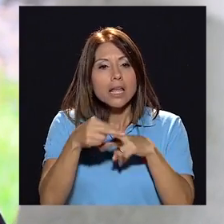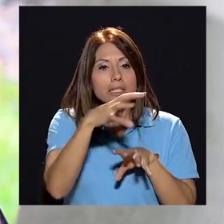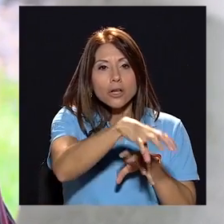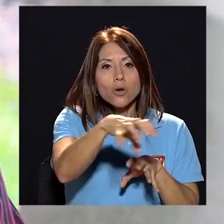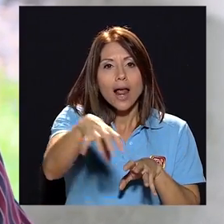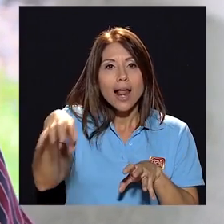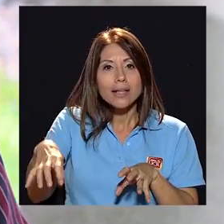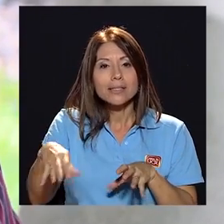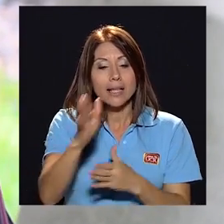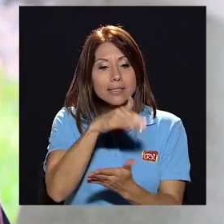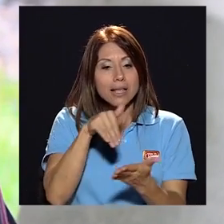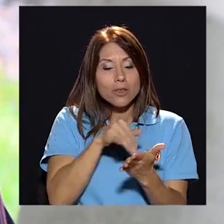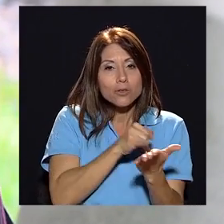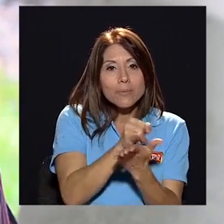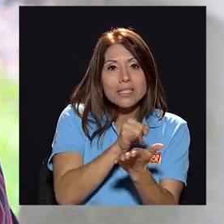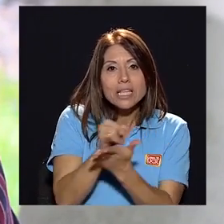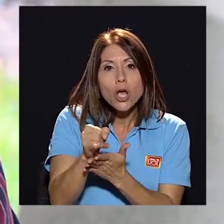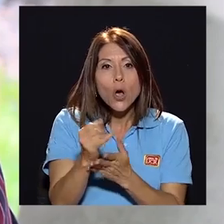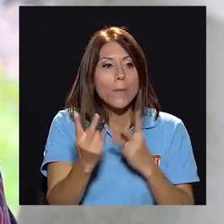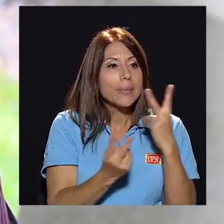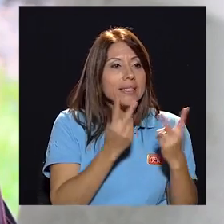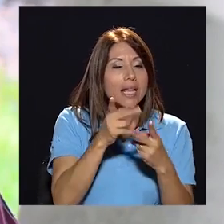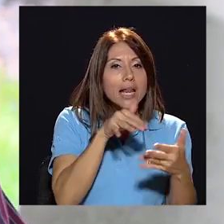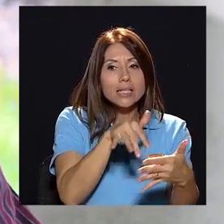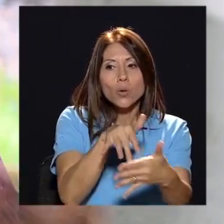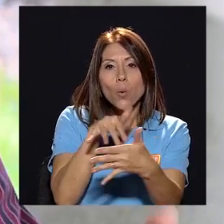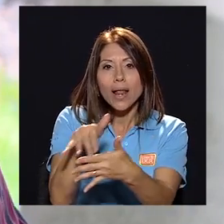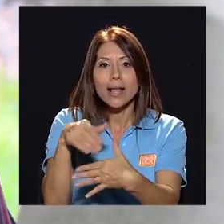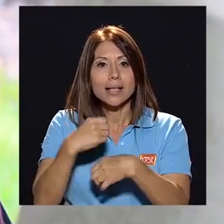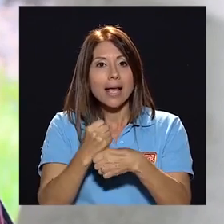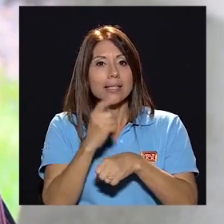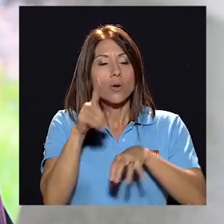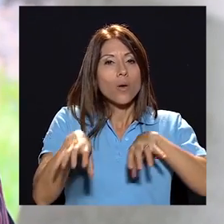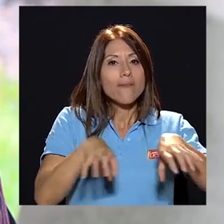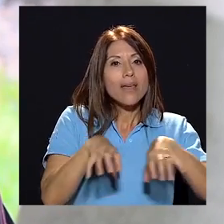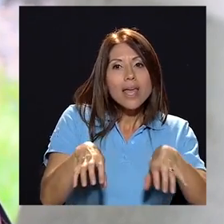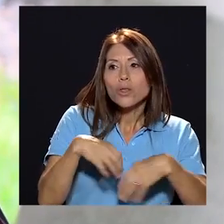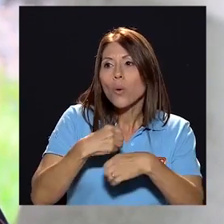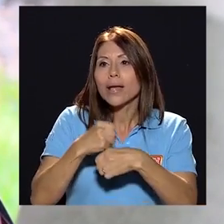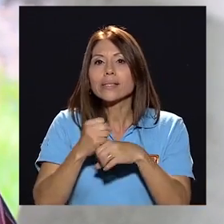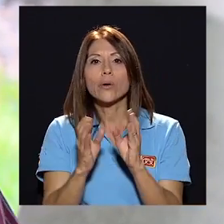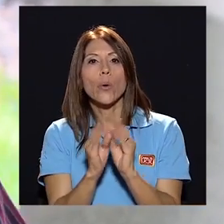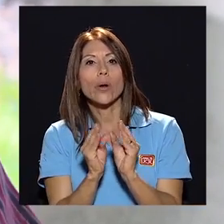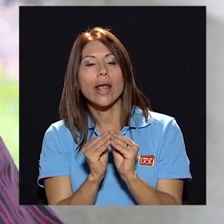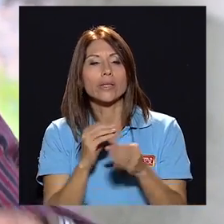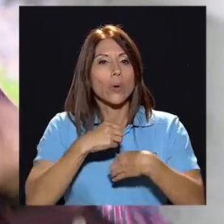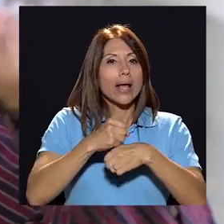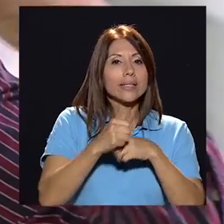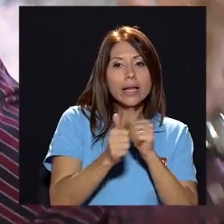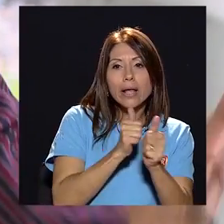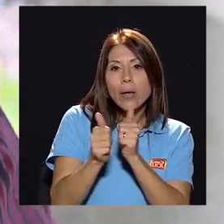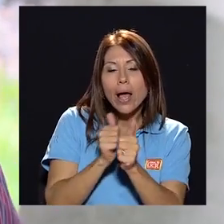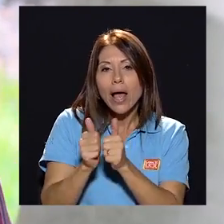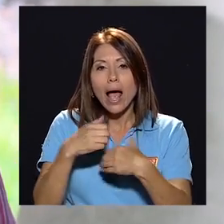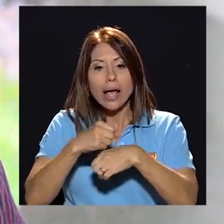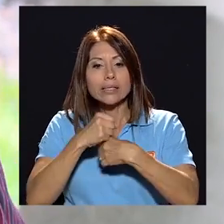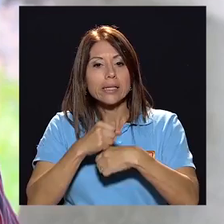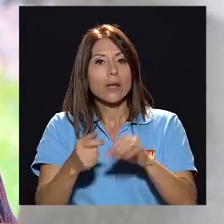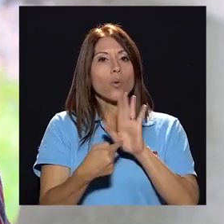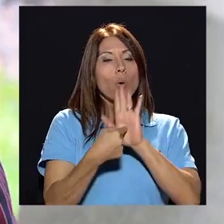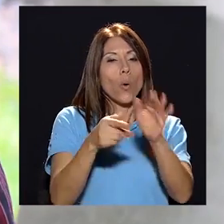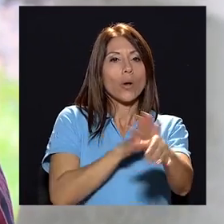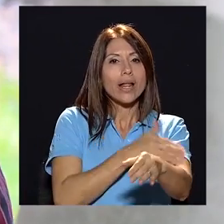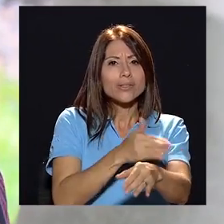investigación visitar a las escuelas hacer un evento hacer un congreso hacer un concierto hacer un torneo deportivo o sea